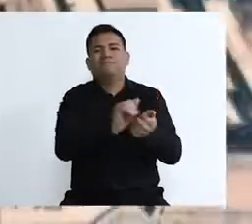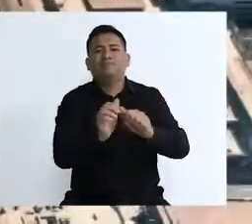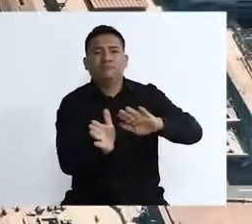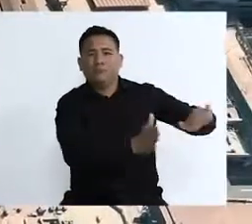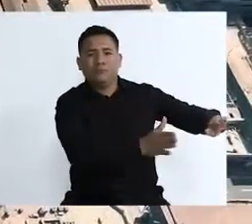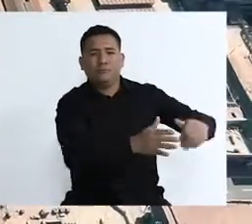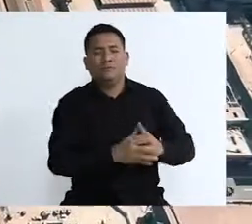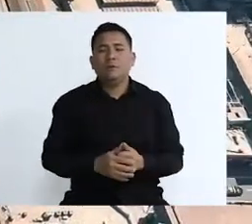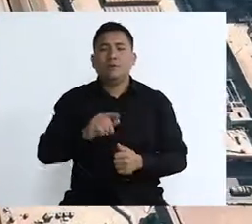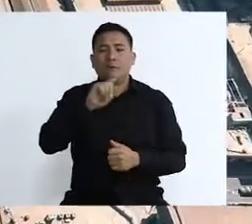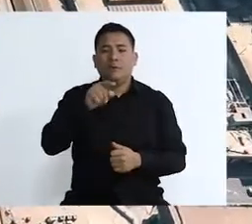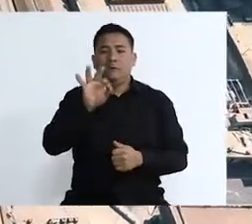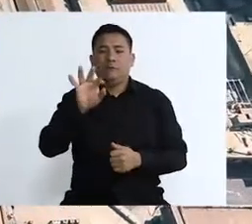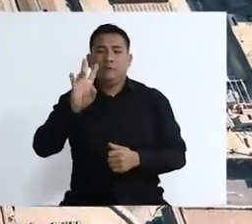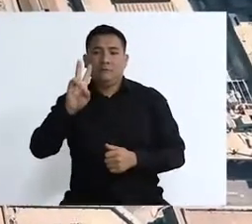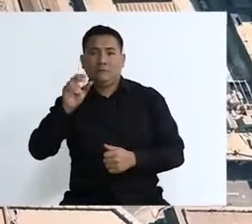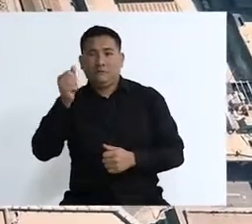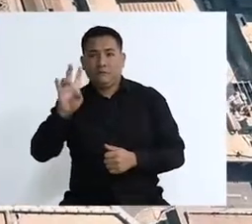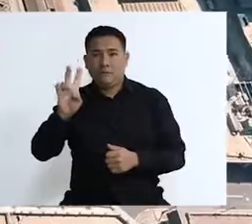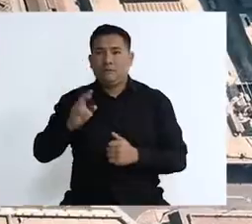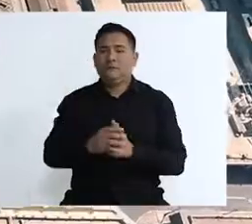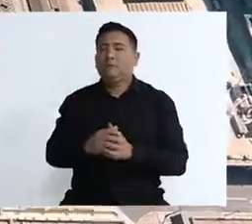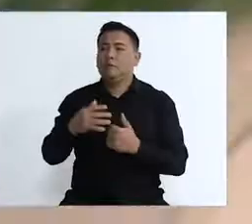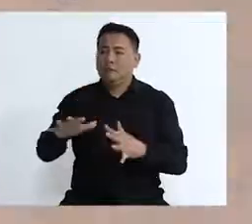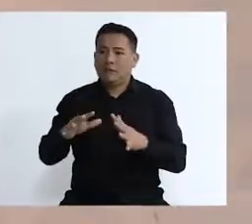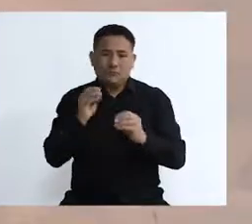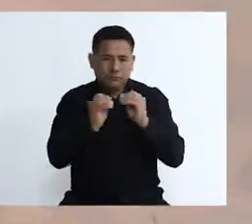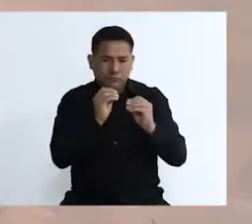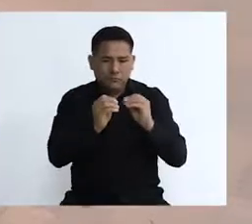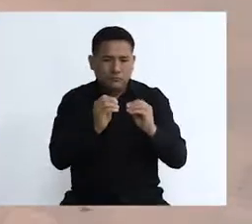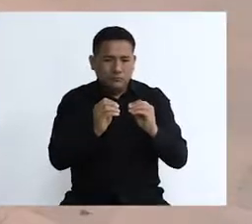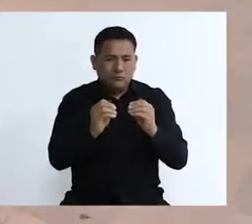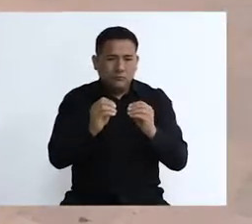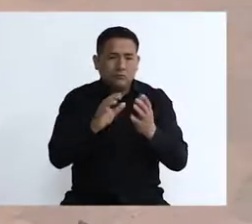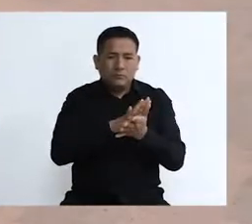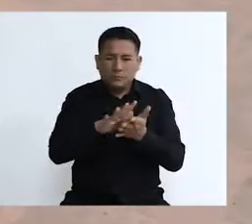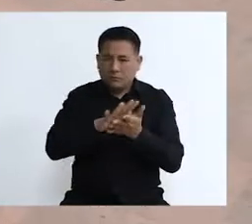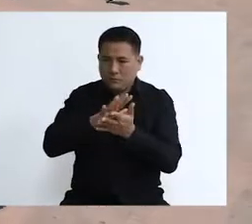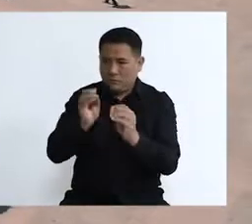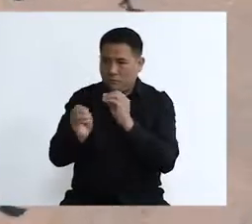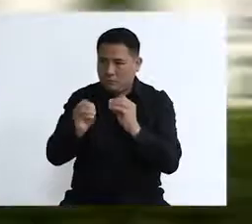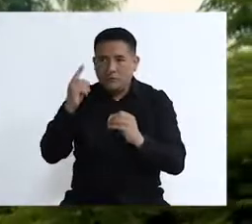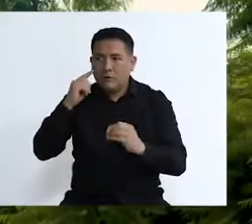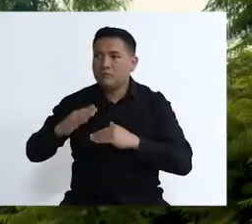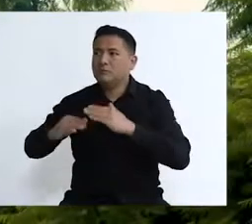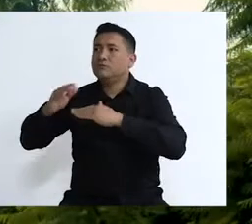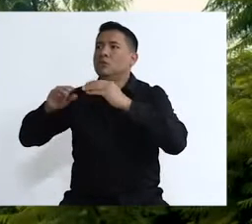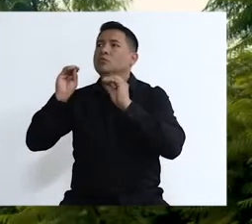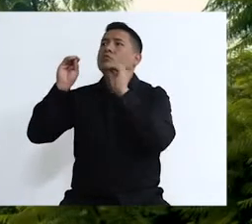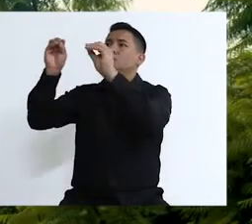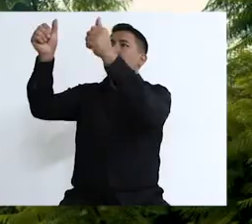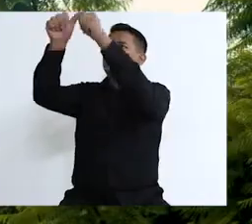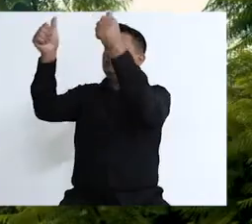año de 1917, en que se comienza a devolver la manzana, ya se pensaba en hacer una plaza para colocar el Monumento a